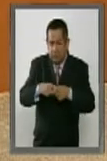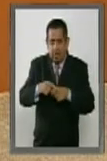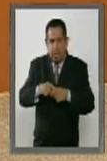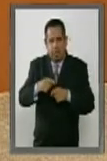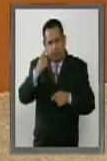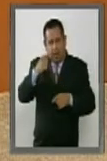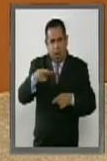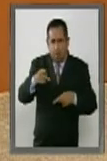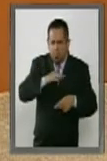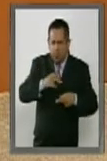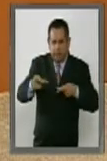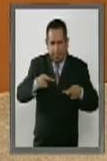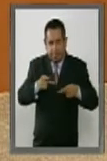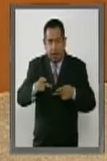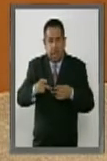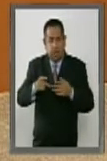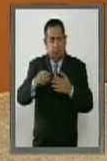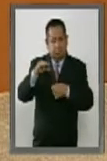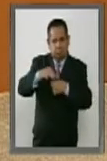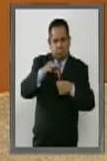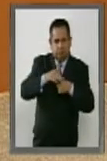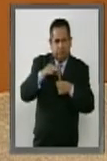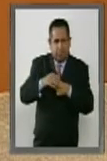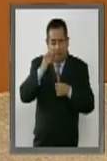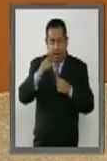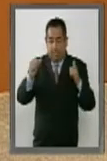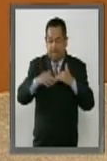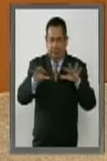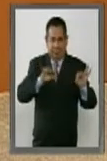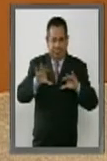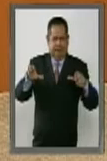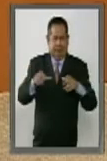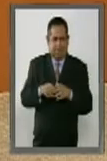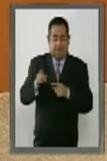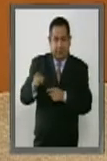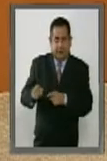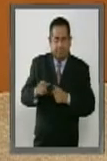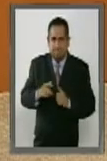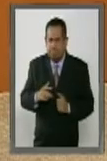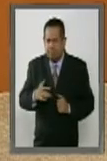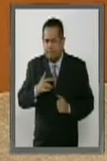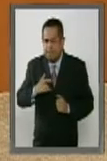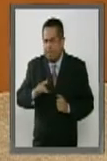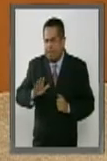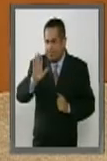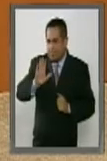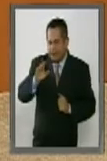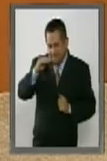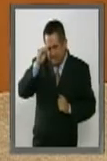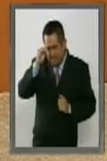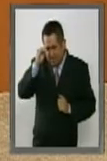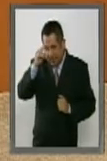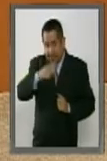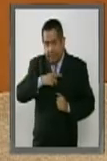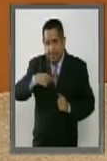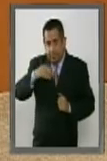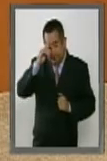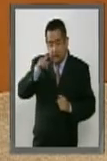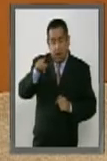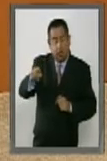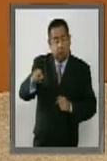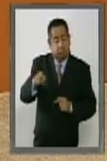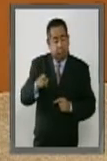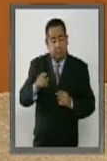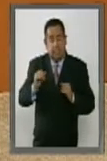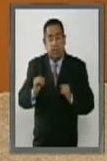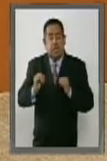organizar las elecciones de la Asamblea Constituyente. Me parece que hay que considerar al Instituto